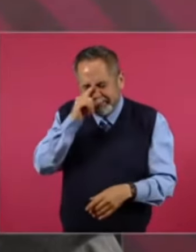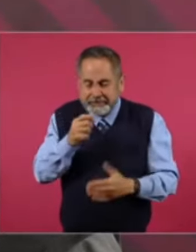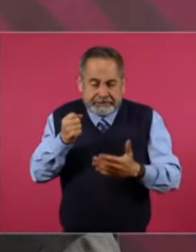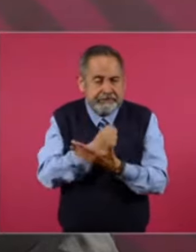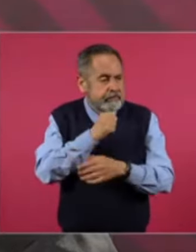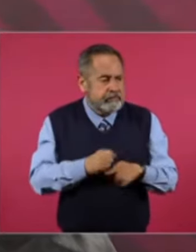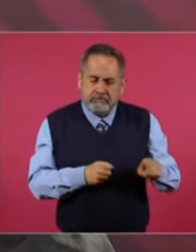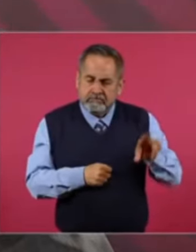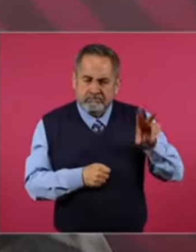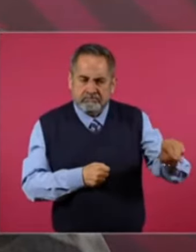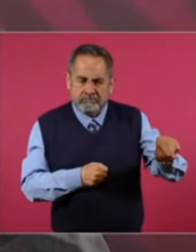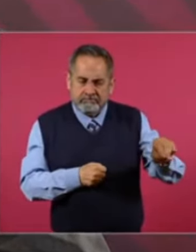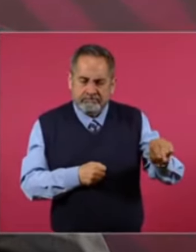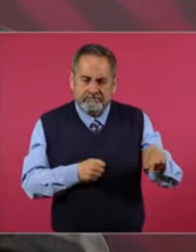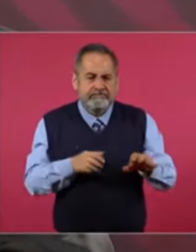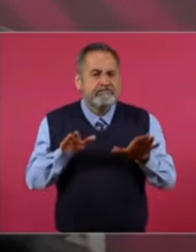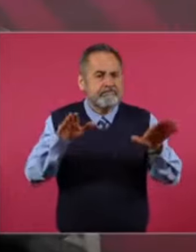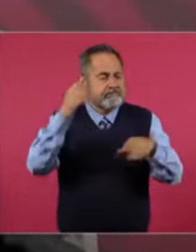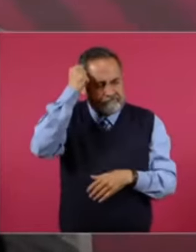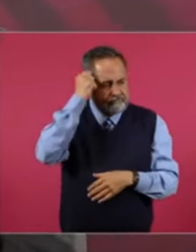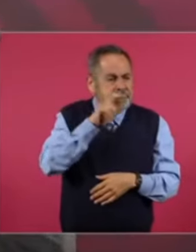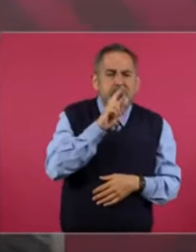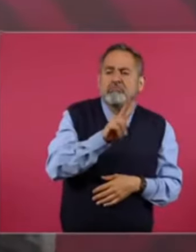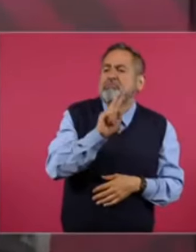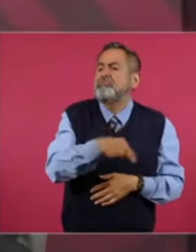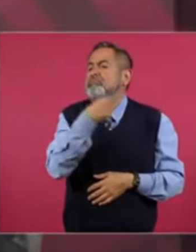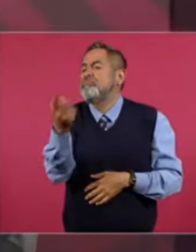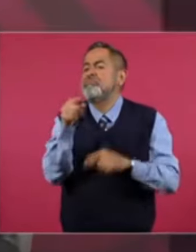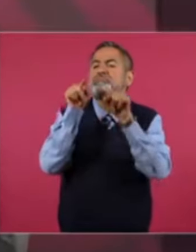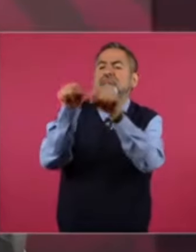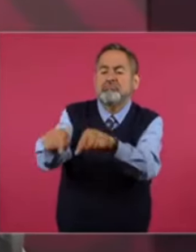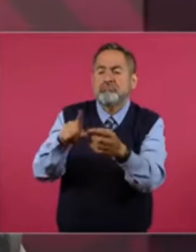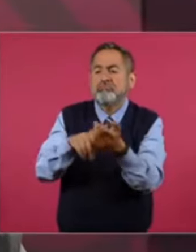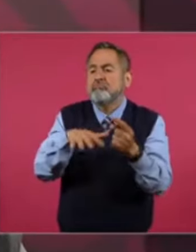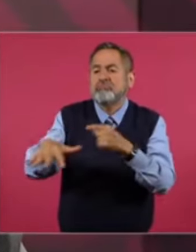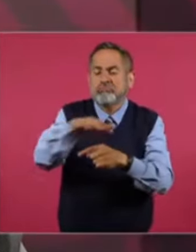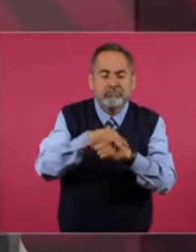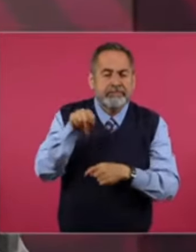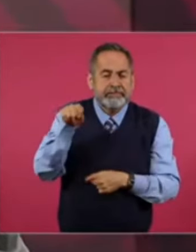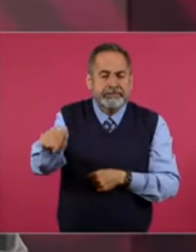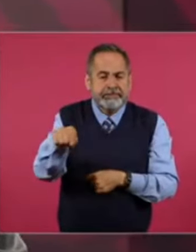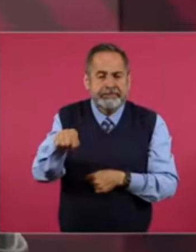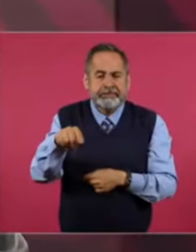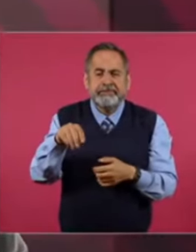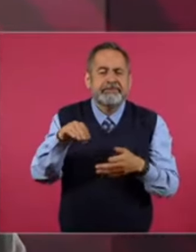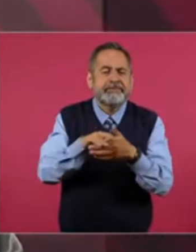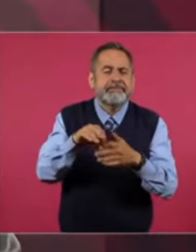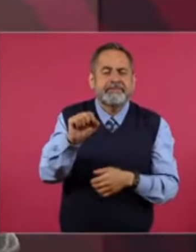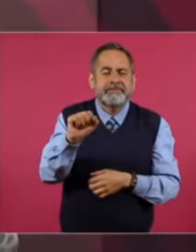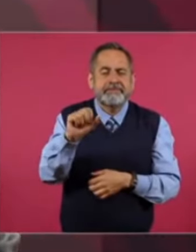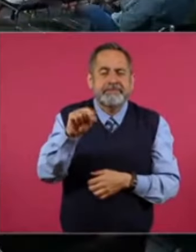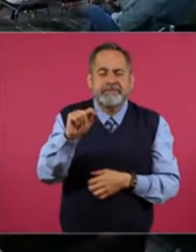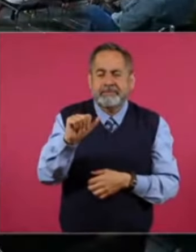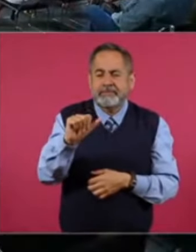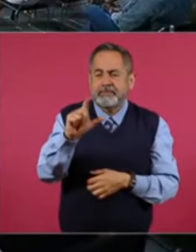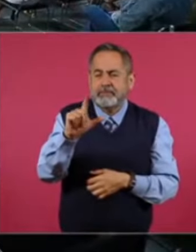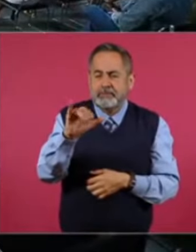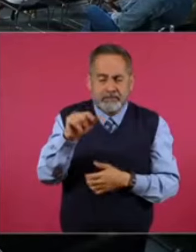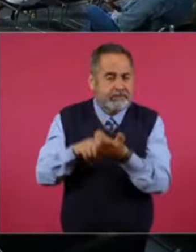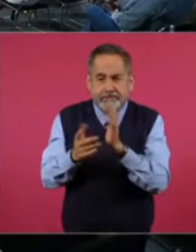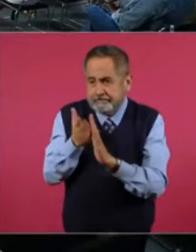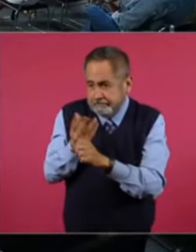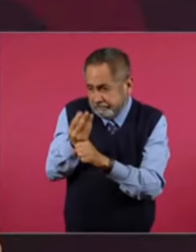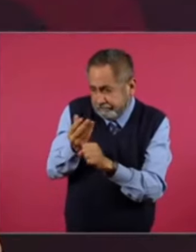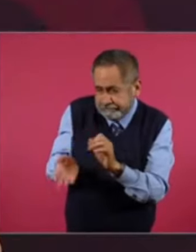Decidimos no hacer ese aeropuerto. Sino construir el aeropuerto. En la base aérea de Santa Lucía. Y ya se construyó.